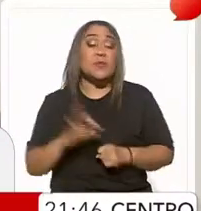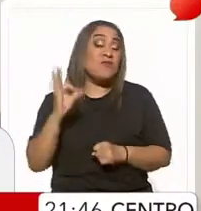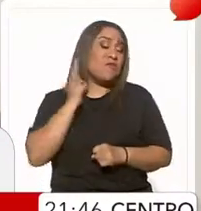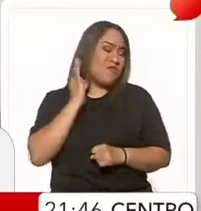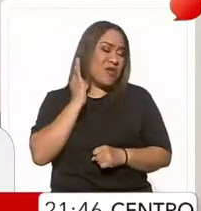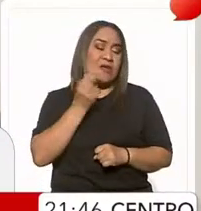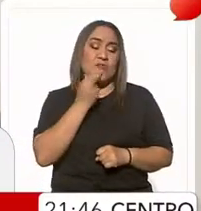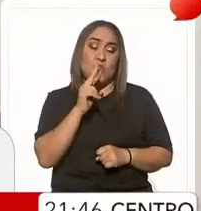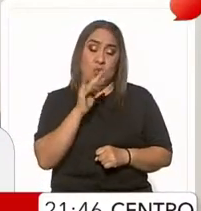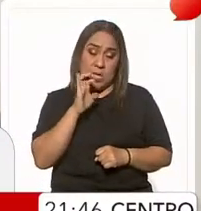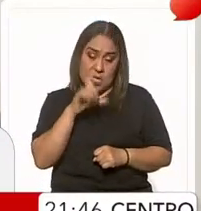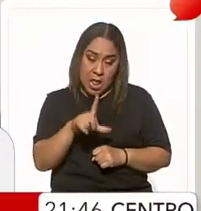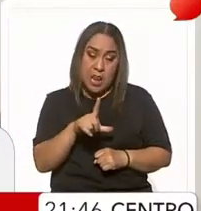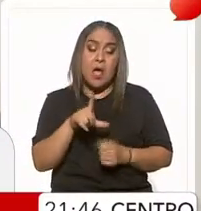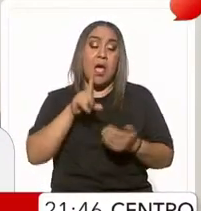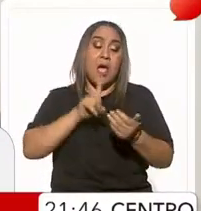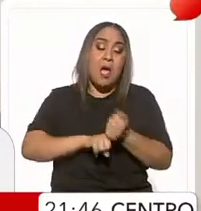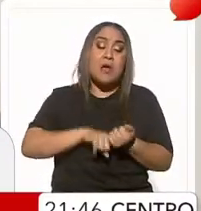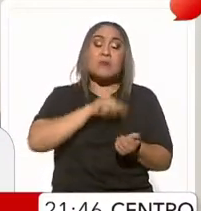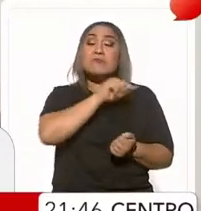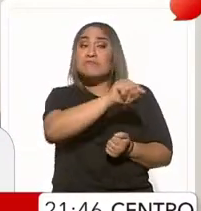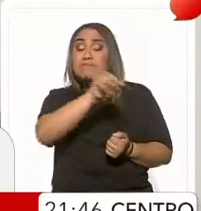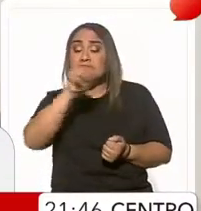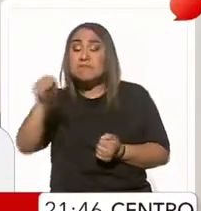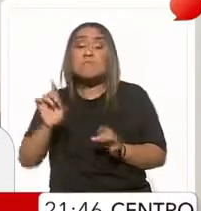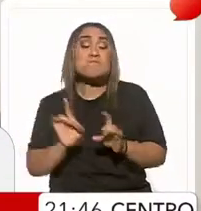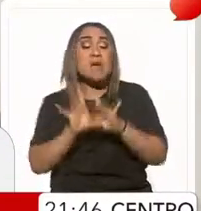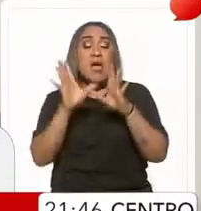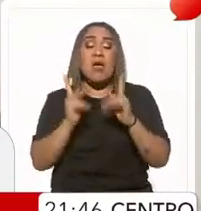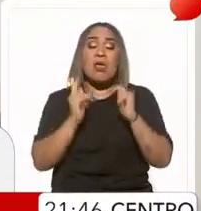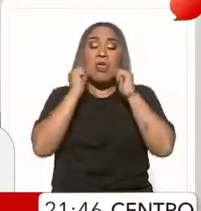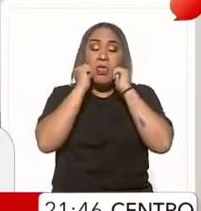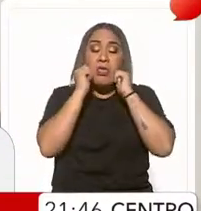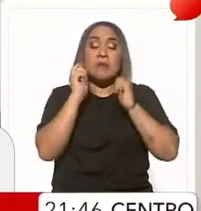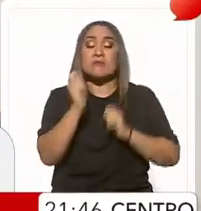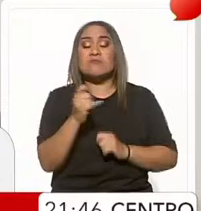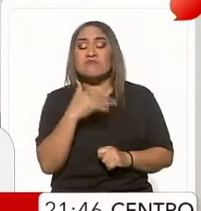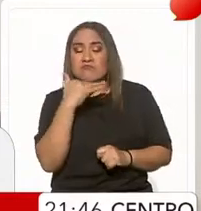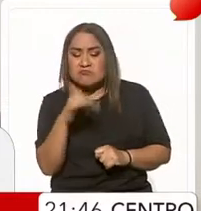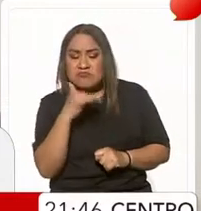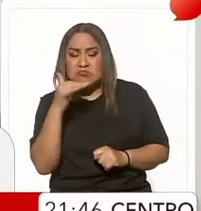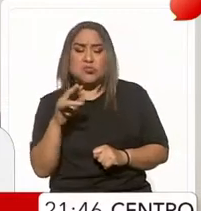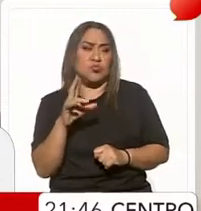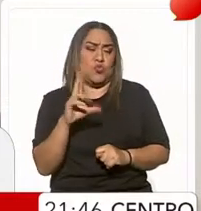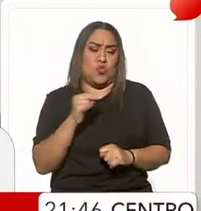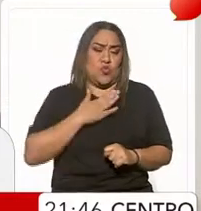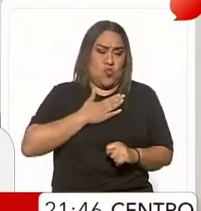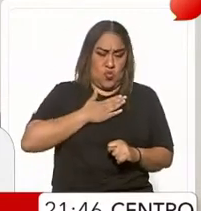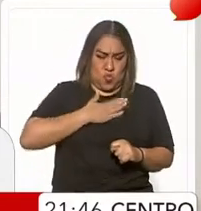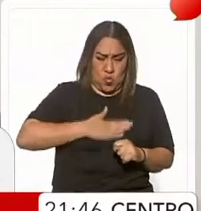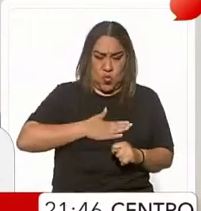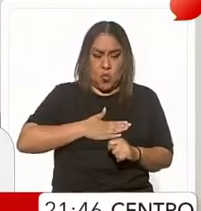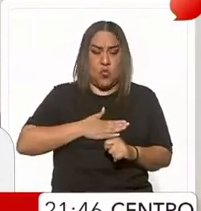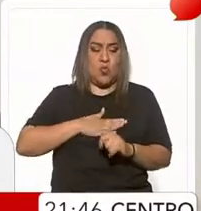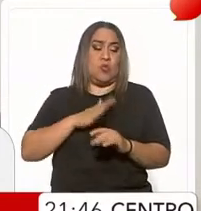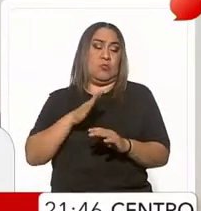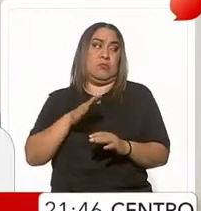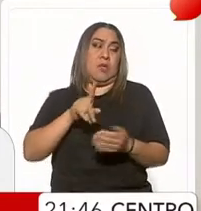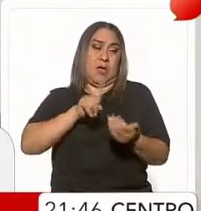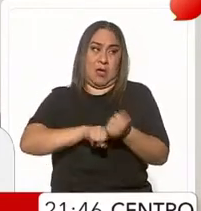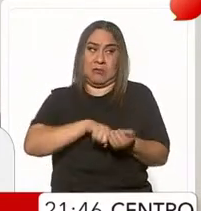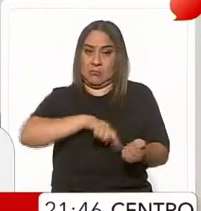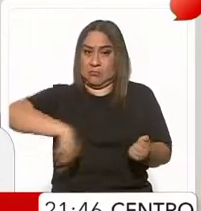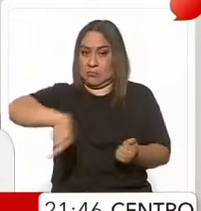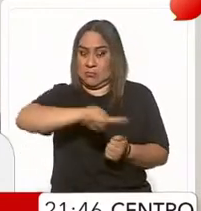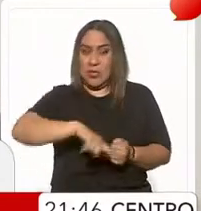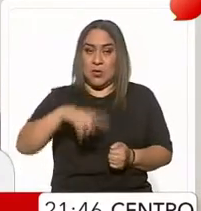de todos aquellos que cometan actos que destruyen la impunidad contra los más y los